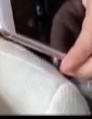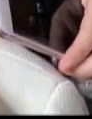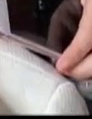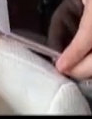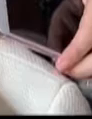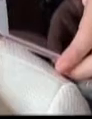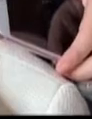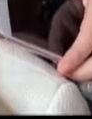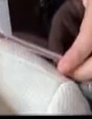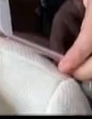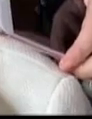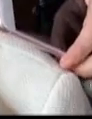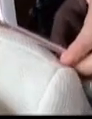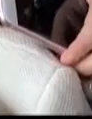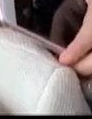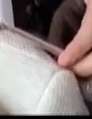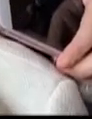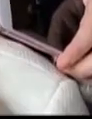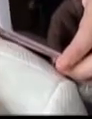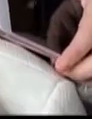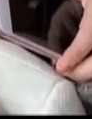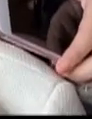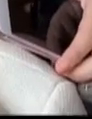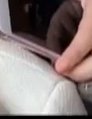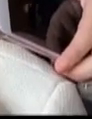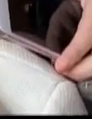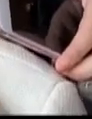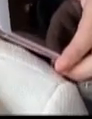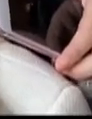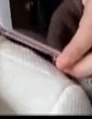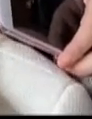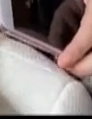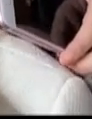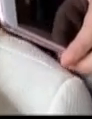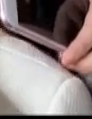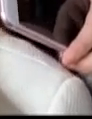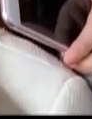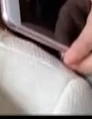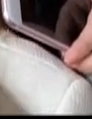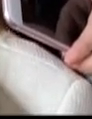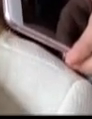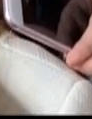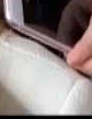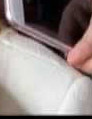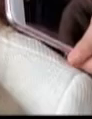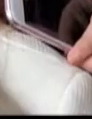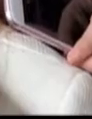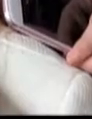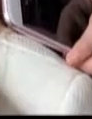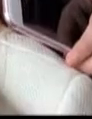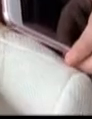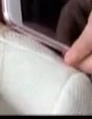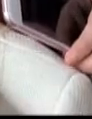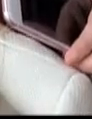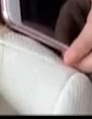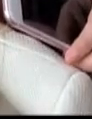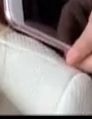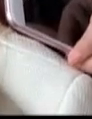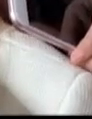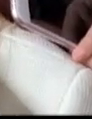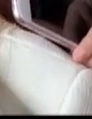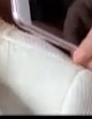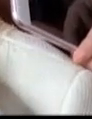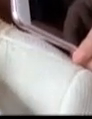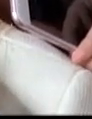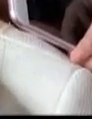con el secretario de Educación, esta plataforma que se va a presentar como el deporte escolar, y todo lo que material humano